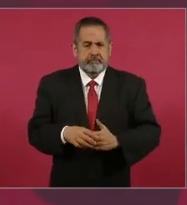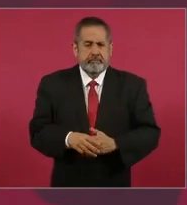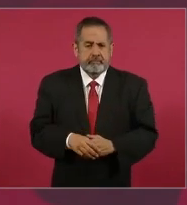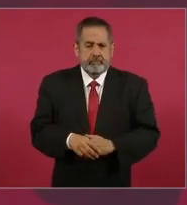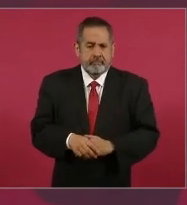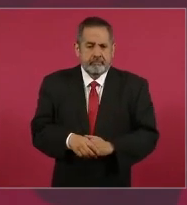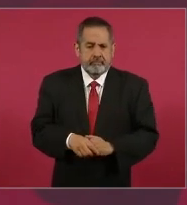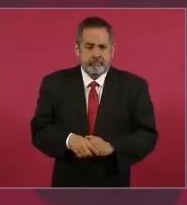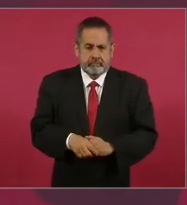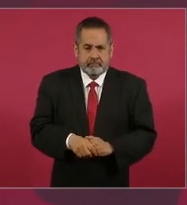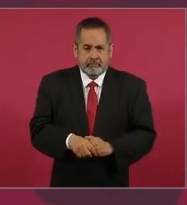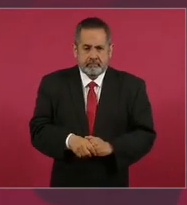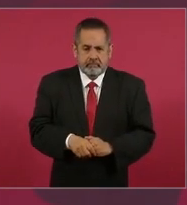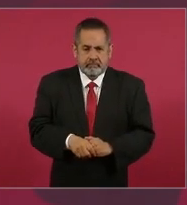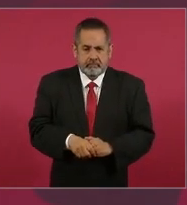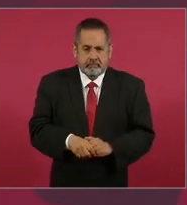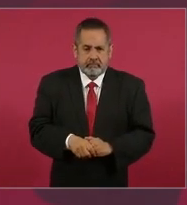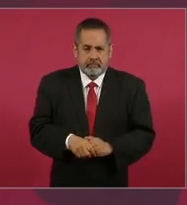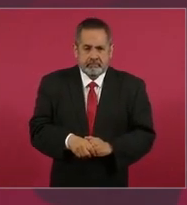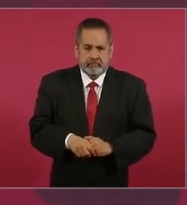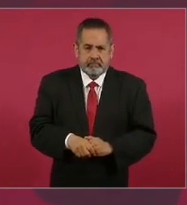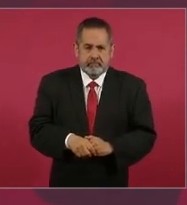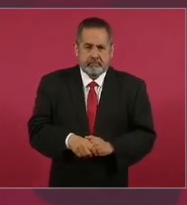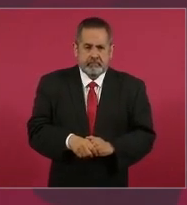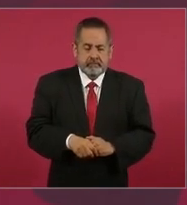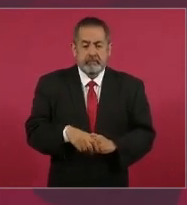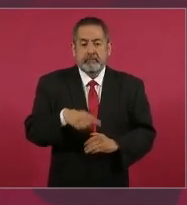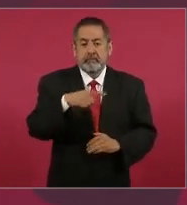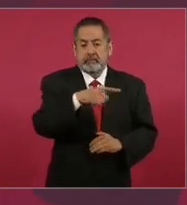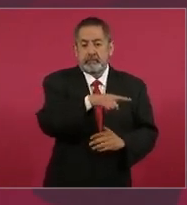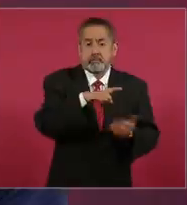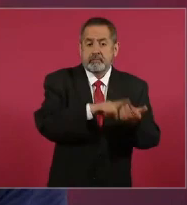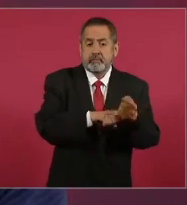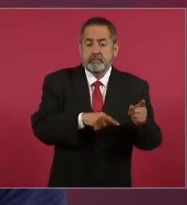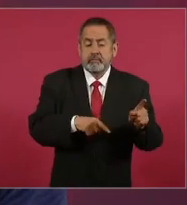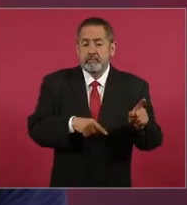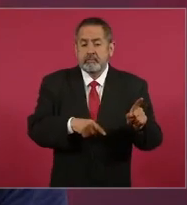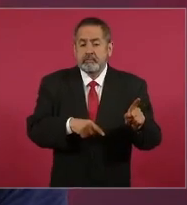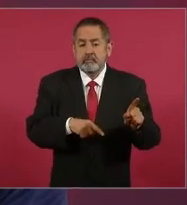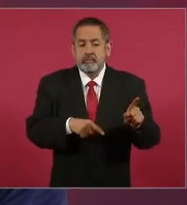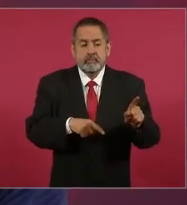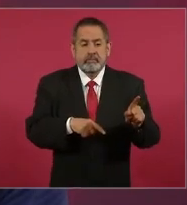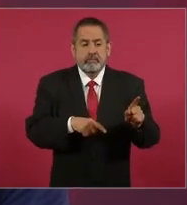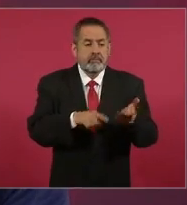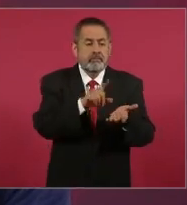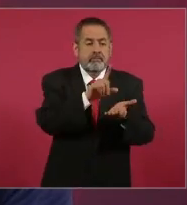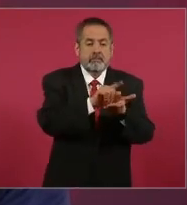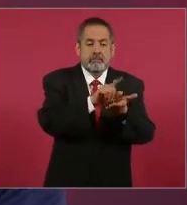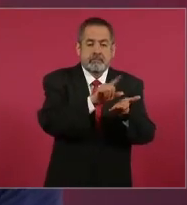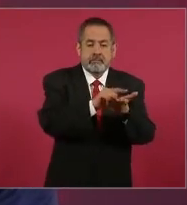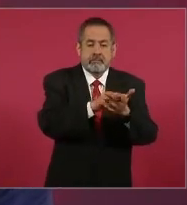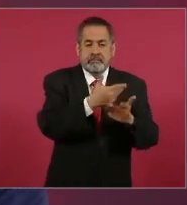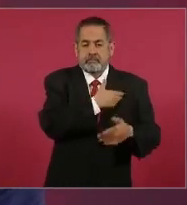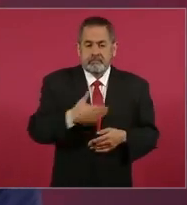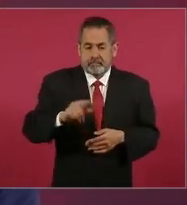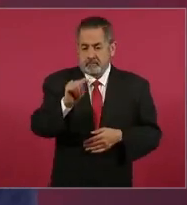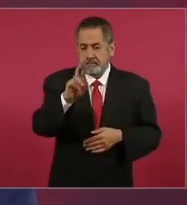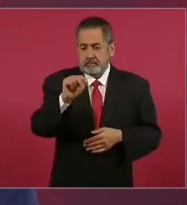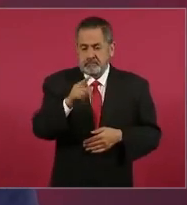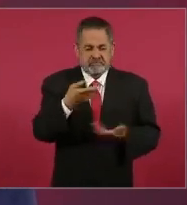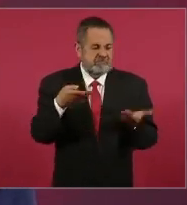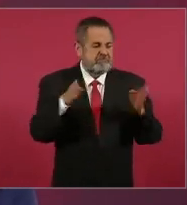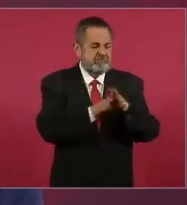cerraron la cuenta del presidente Trump, me opuse